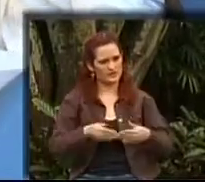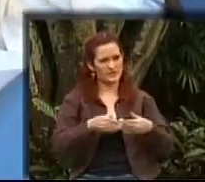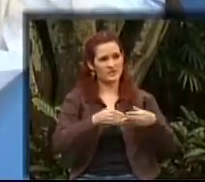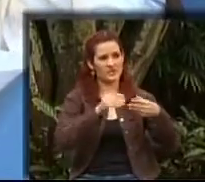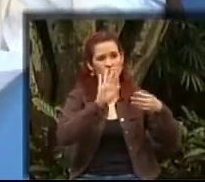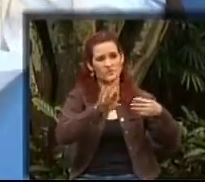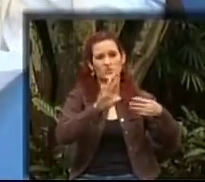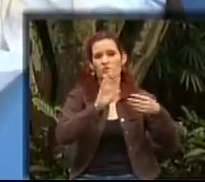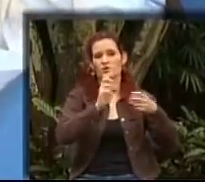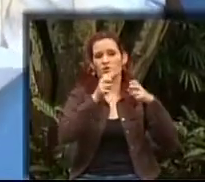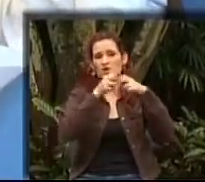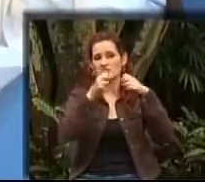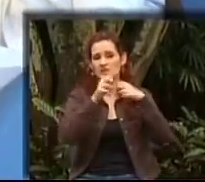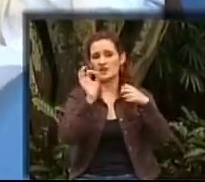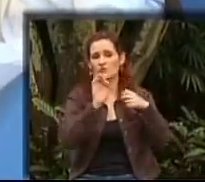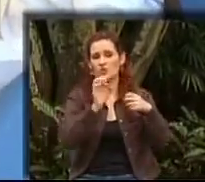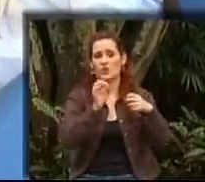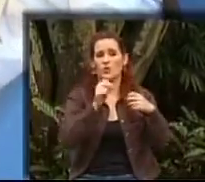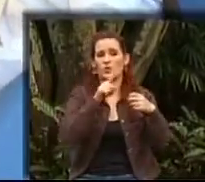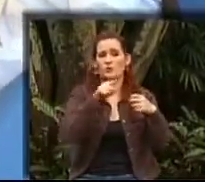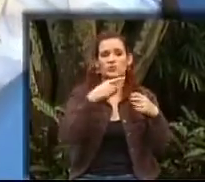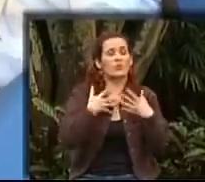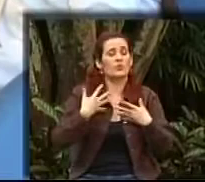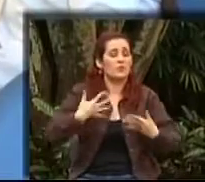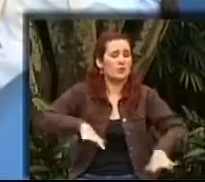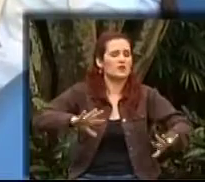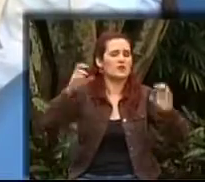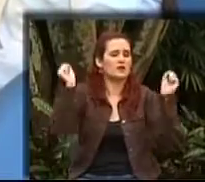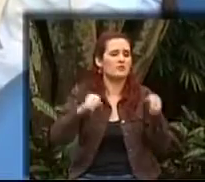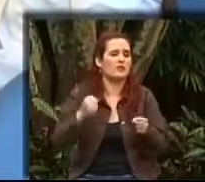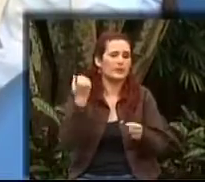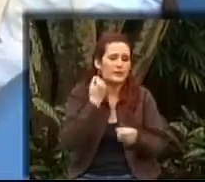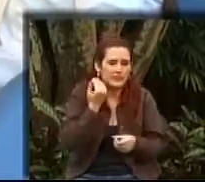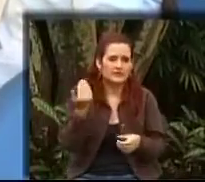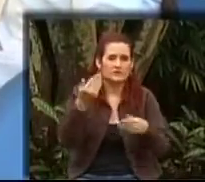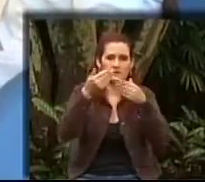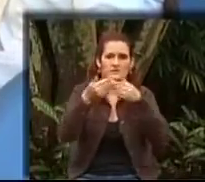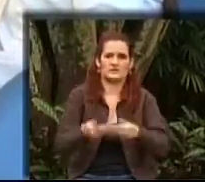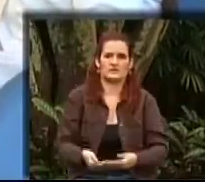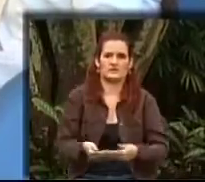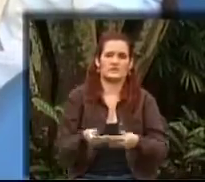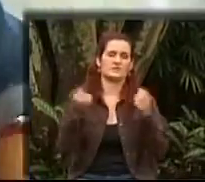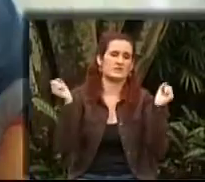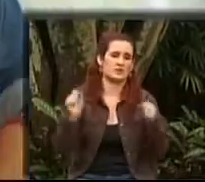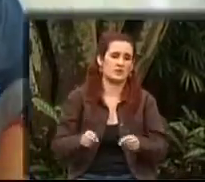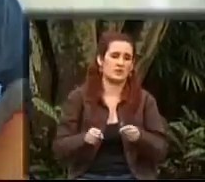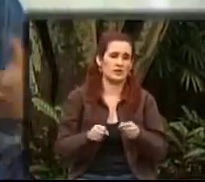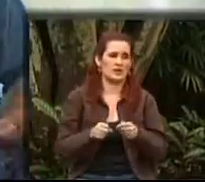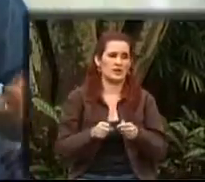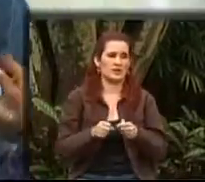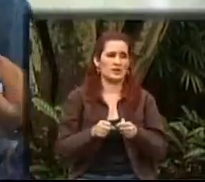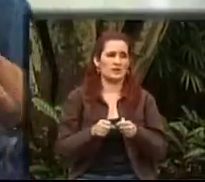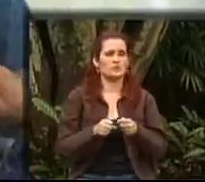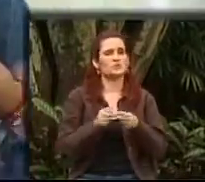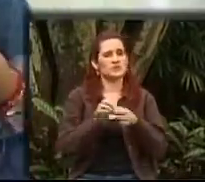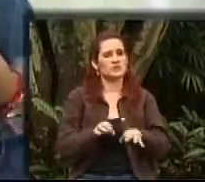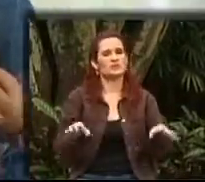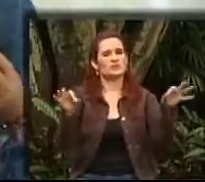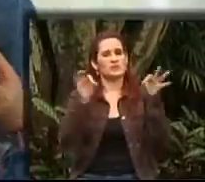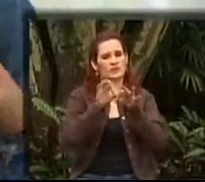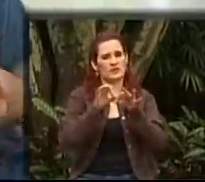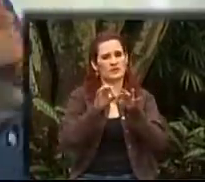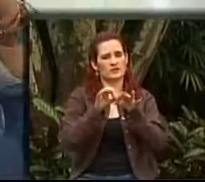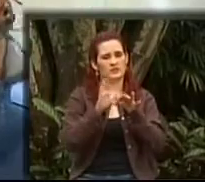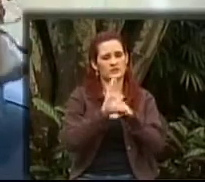ni tiene estratos, o sea, la discapacidad es una situación que nos puede llegar a todos en cualquier momento, obviamente sí, por